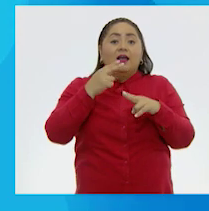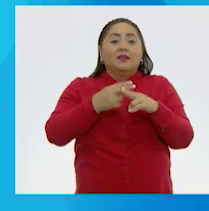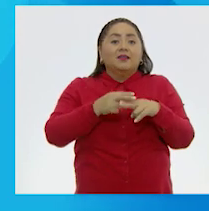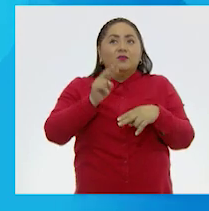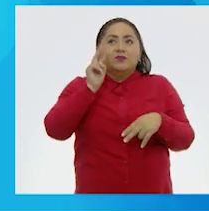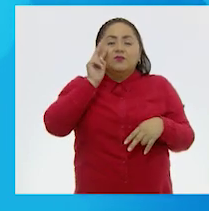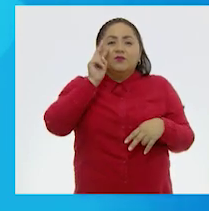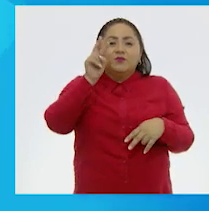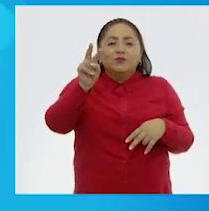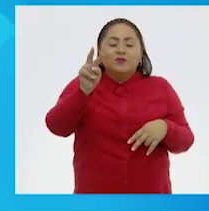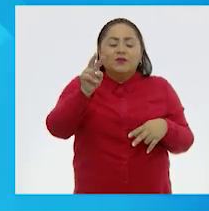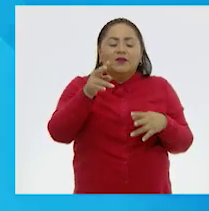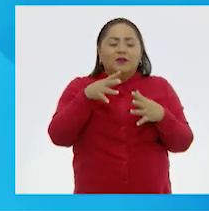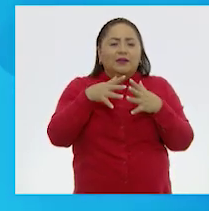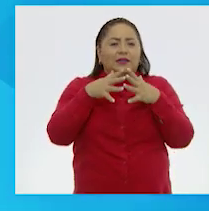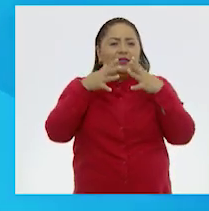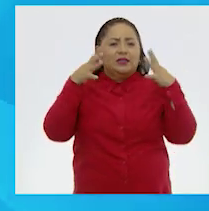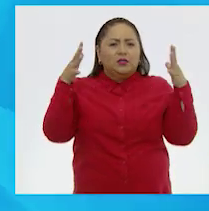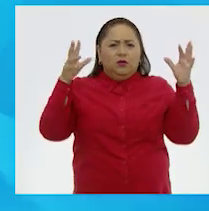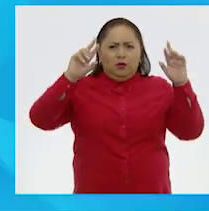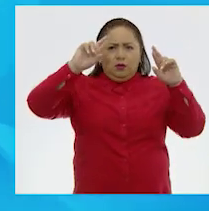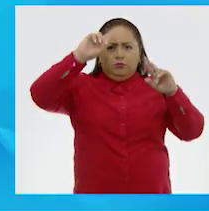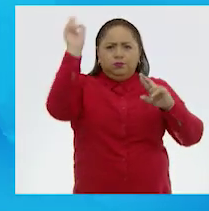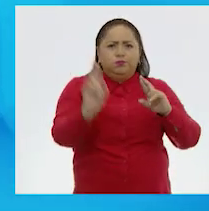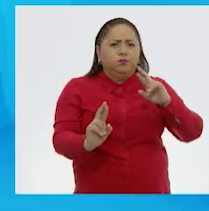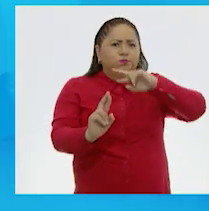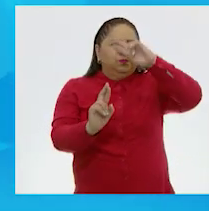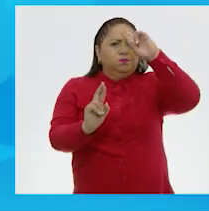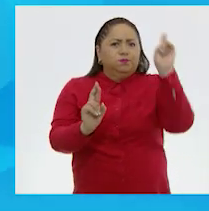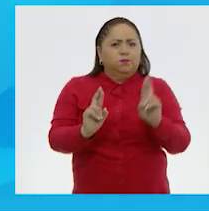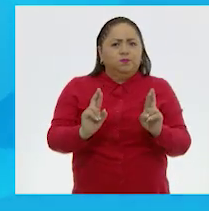una gran tormenta.